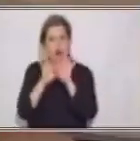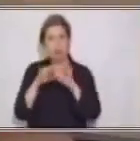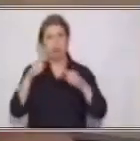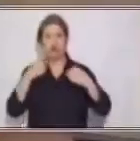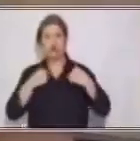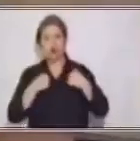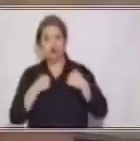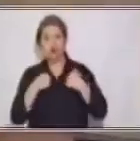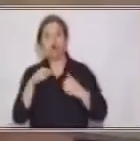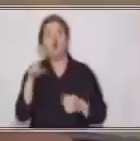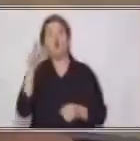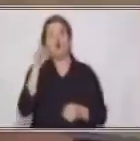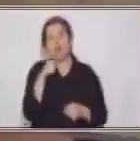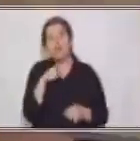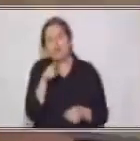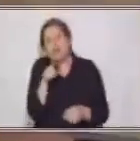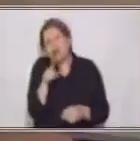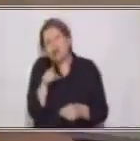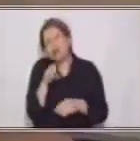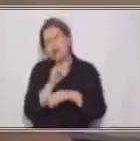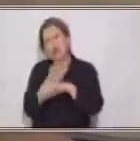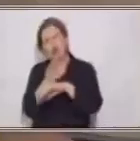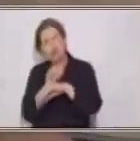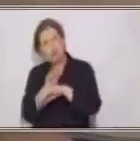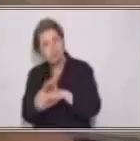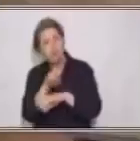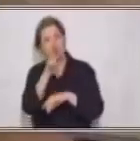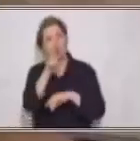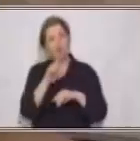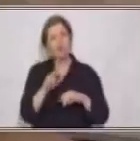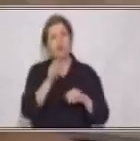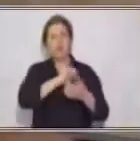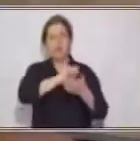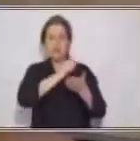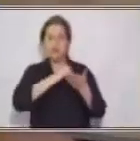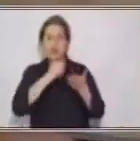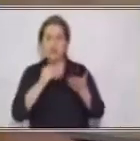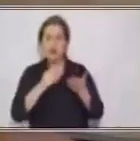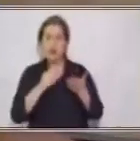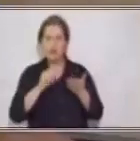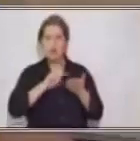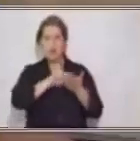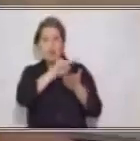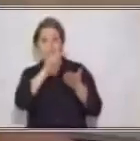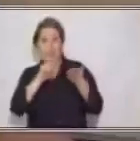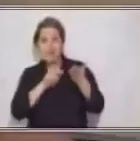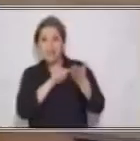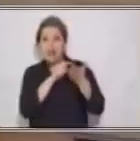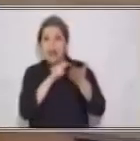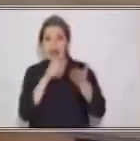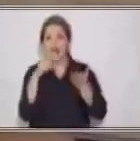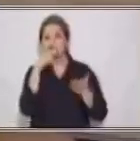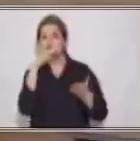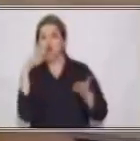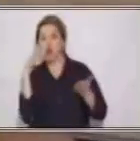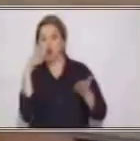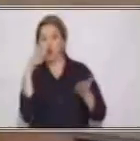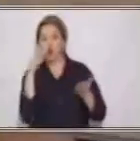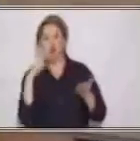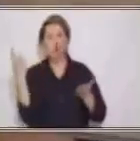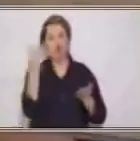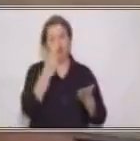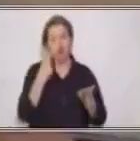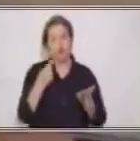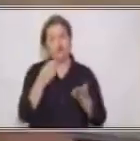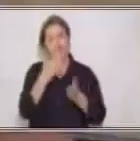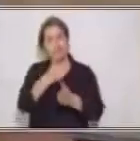escribir un texto y encerrar con un círculo de color rojo todas las conjunciones y preposiciones que encontremos